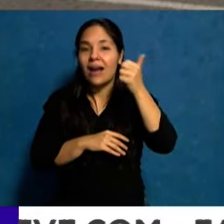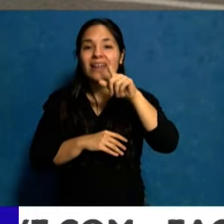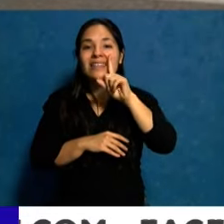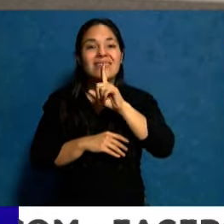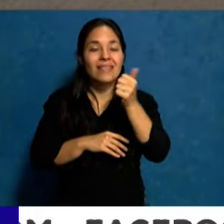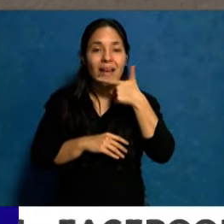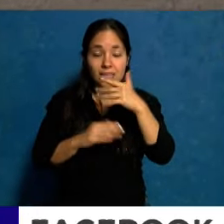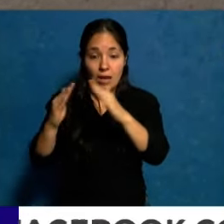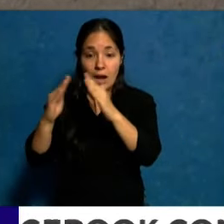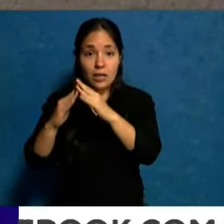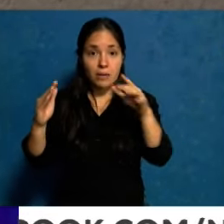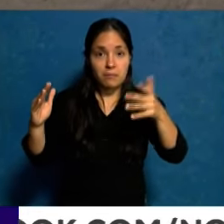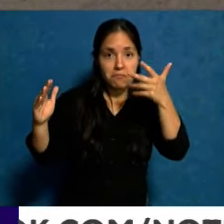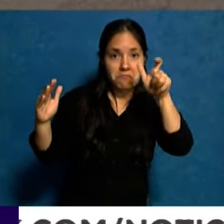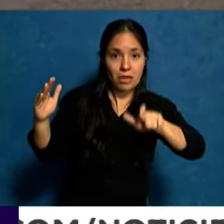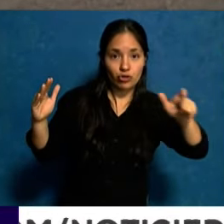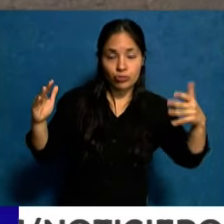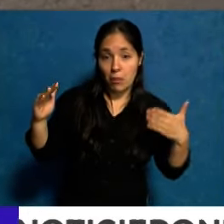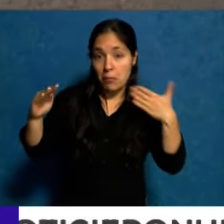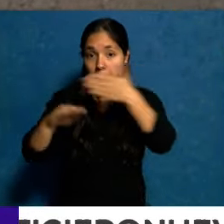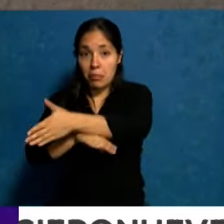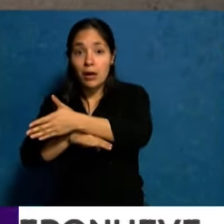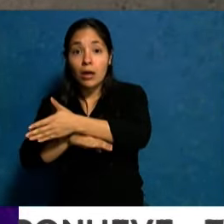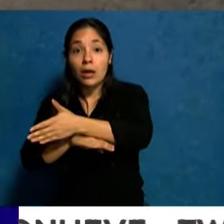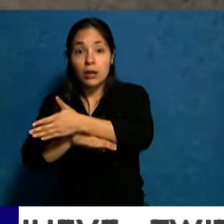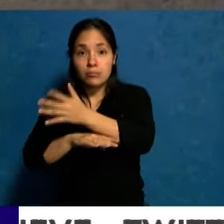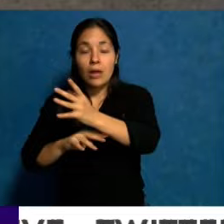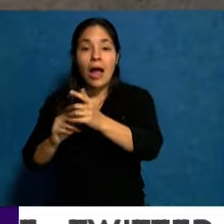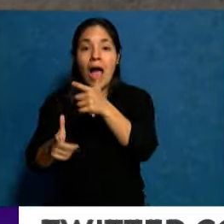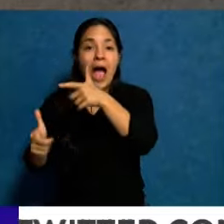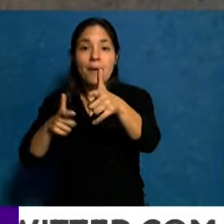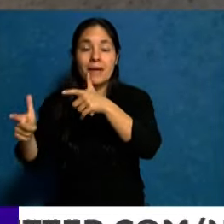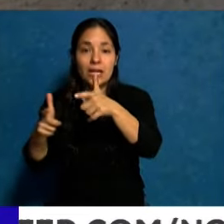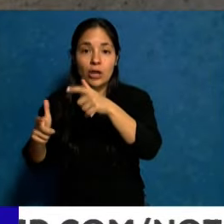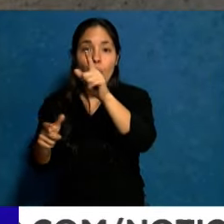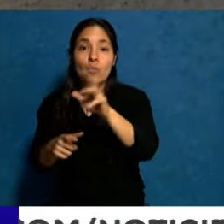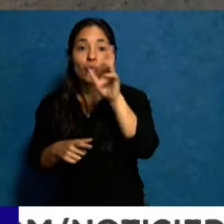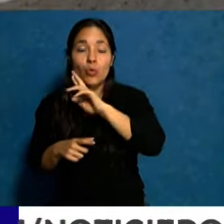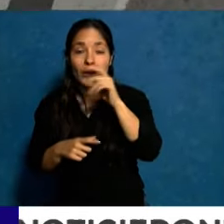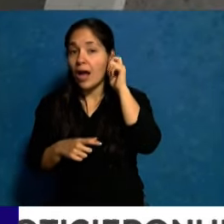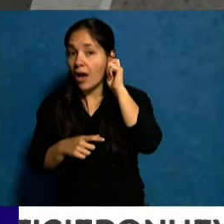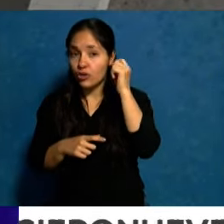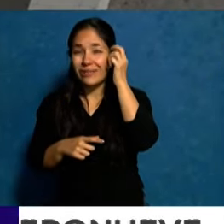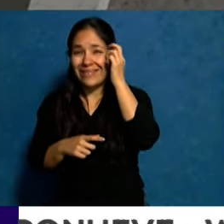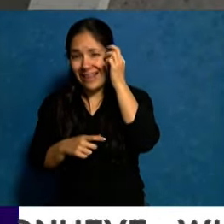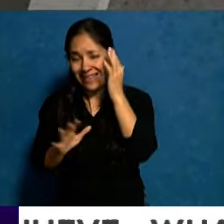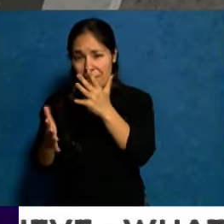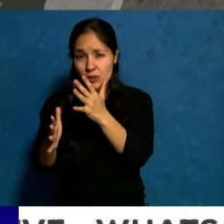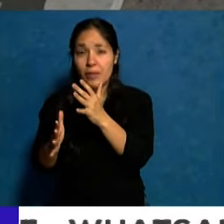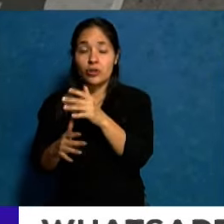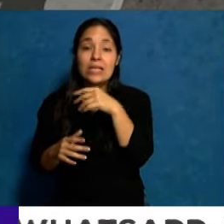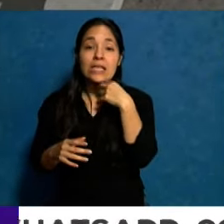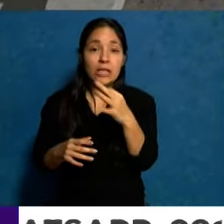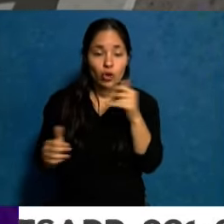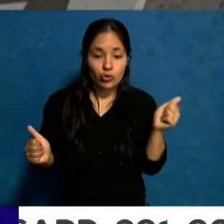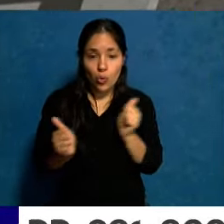en una vivienda ubicada en el interior de ese terreno productivo donde amenazaron con armas a una mujer de 30 años que estaba junto a sus